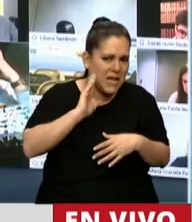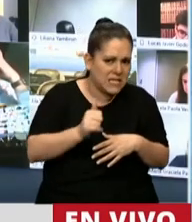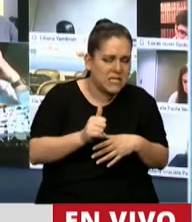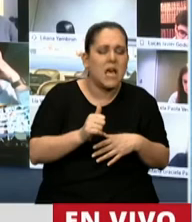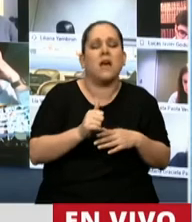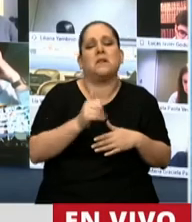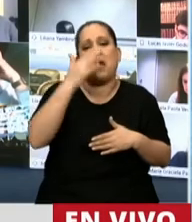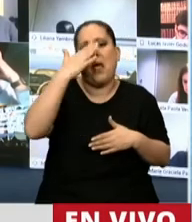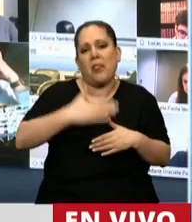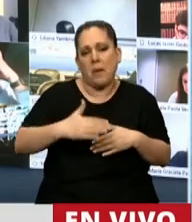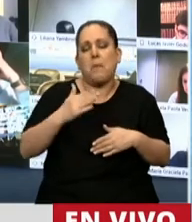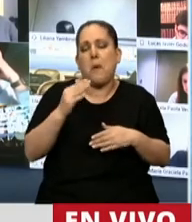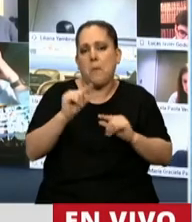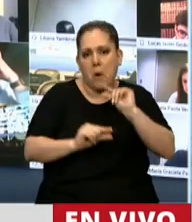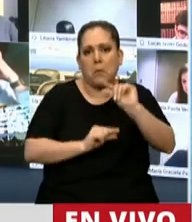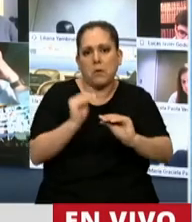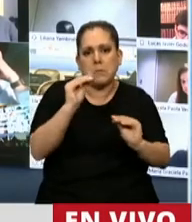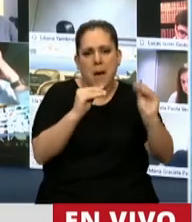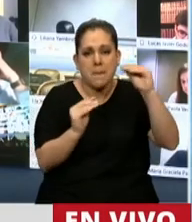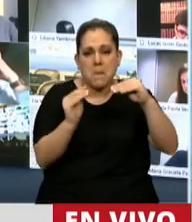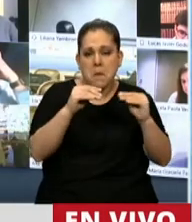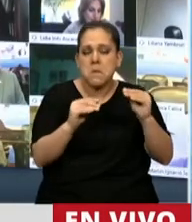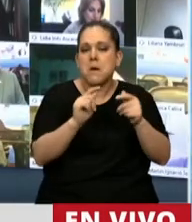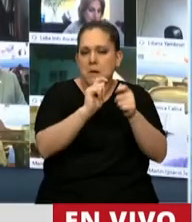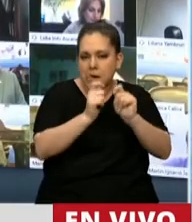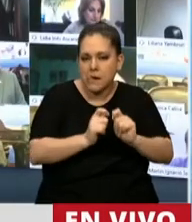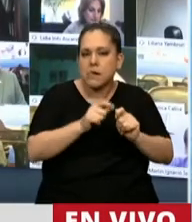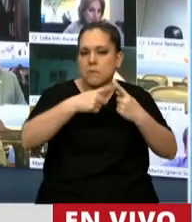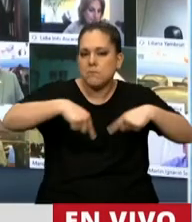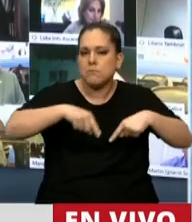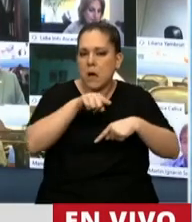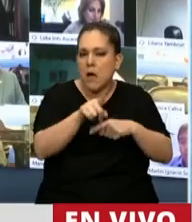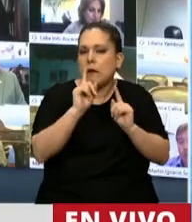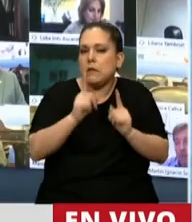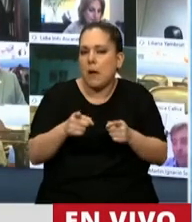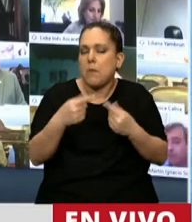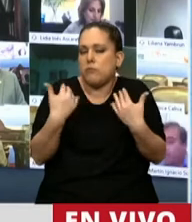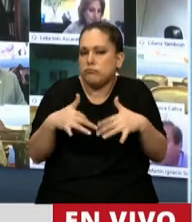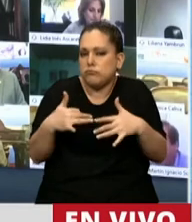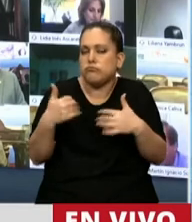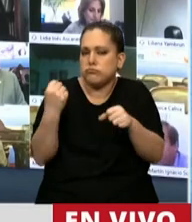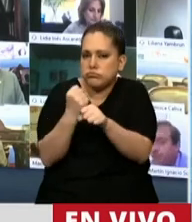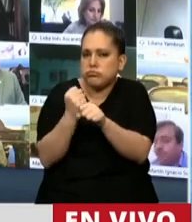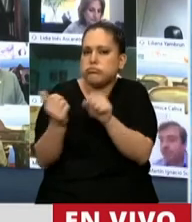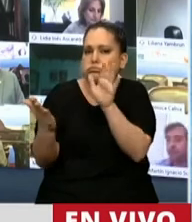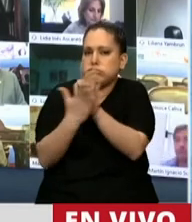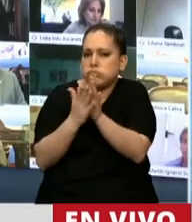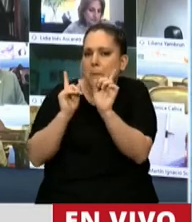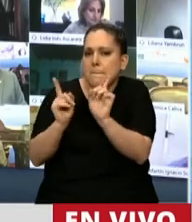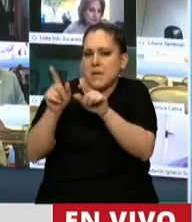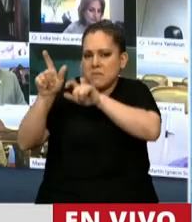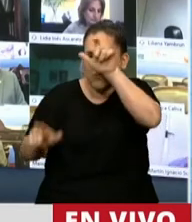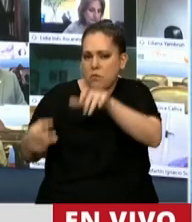fue enriquecido este proyecto y presentado en numerosas oportunidades y trabajando codo a codo con los actores del